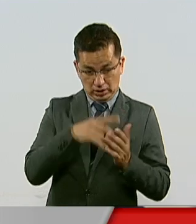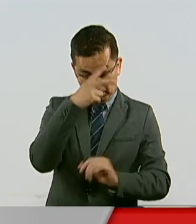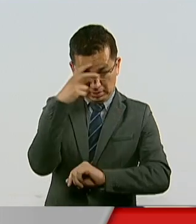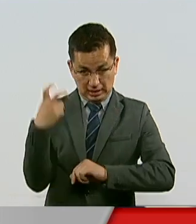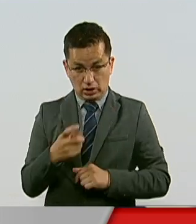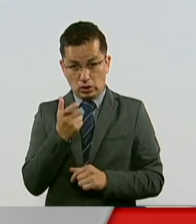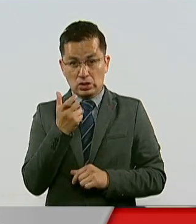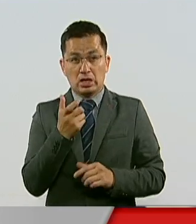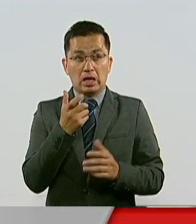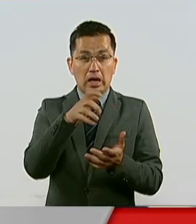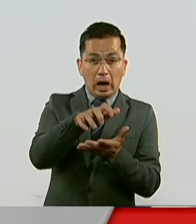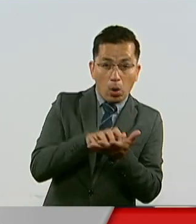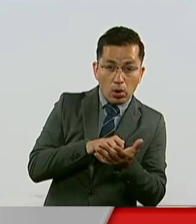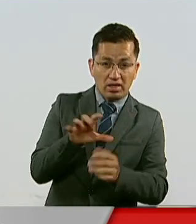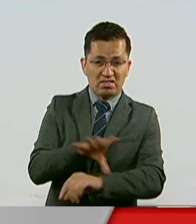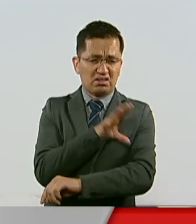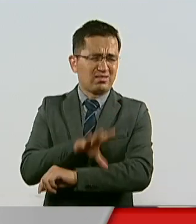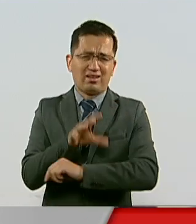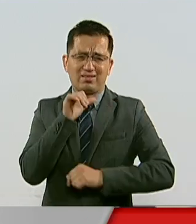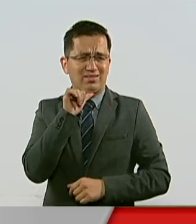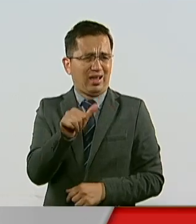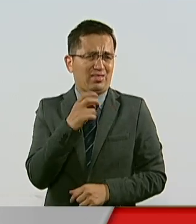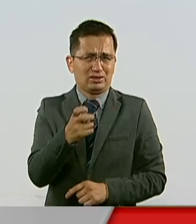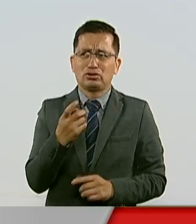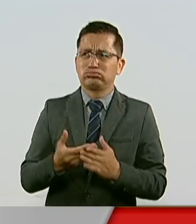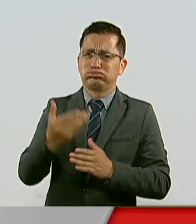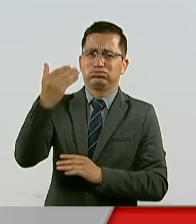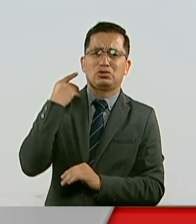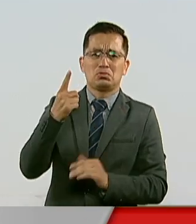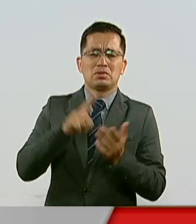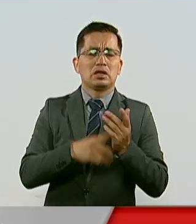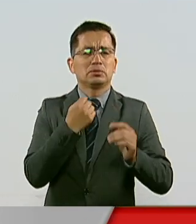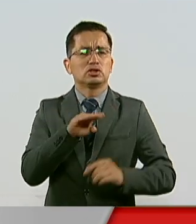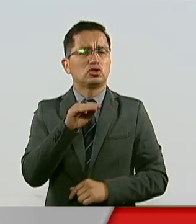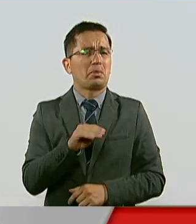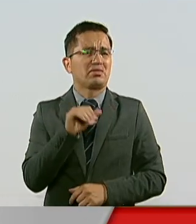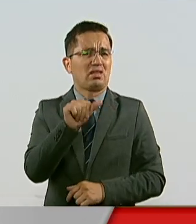como se planteó al inicio de su implementación desde el año de 1996.